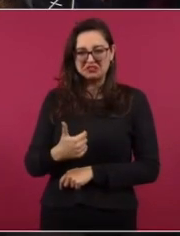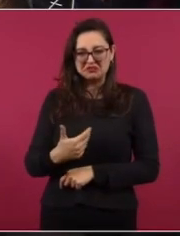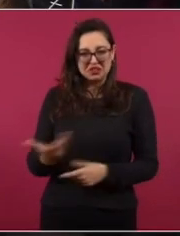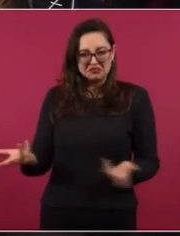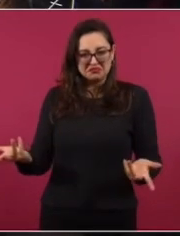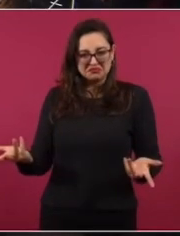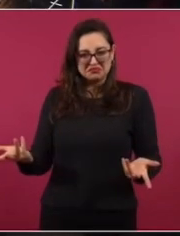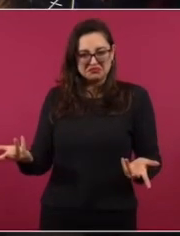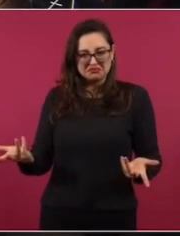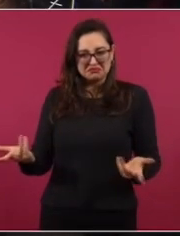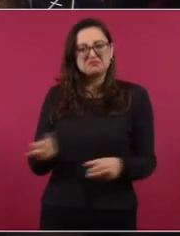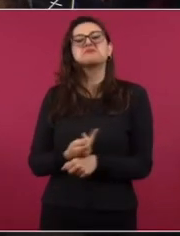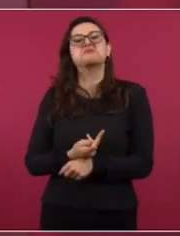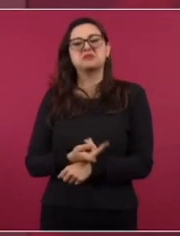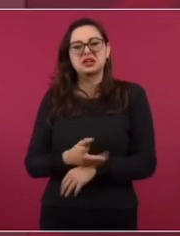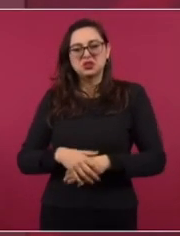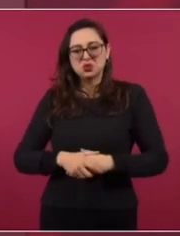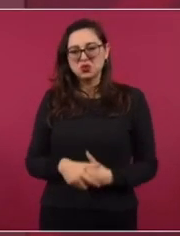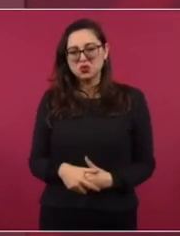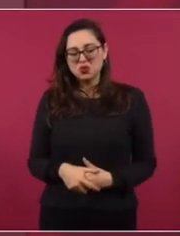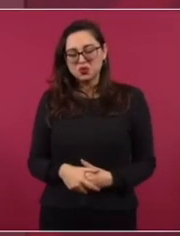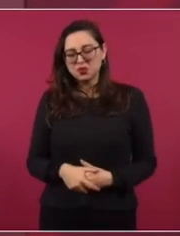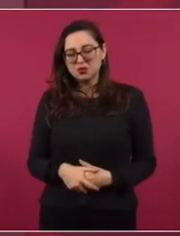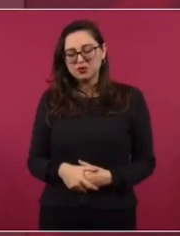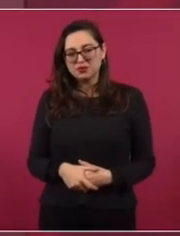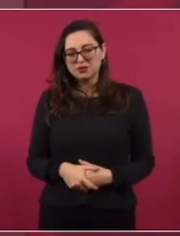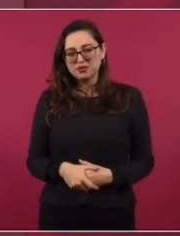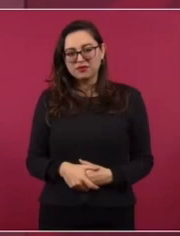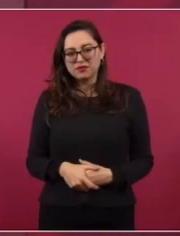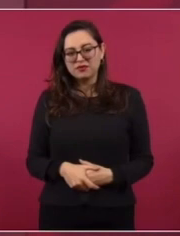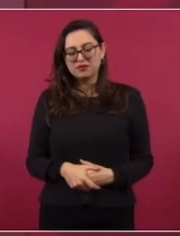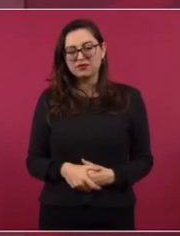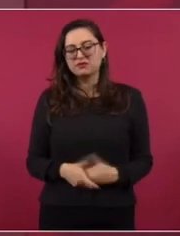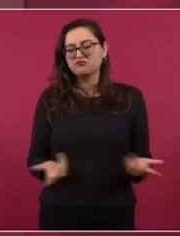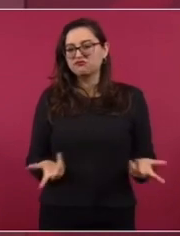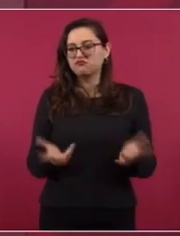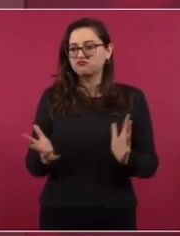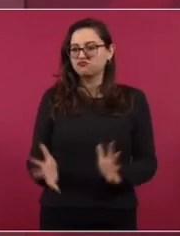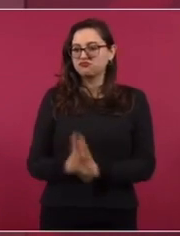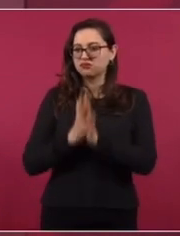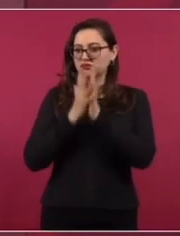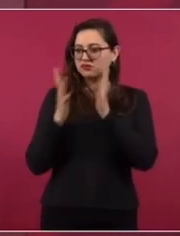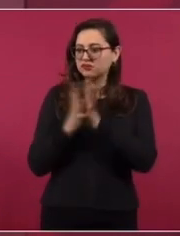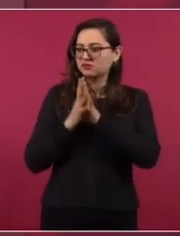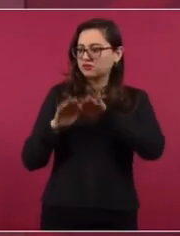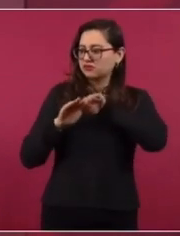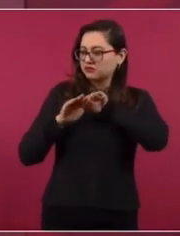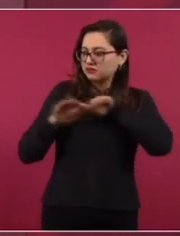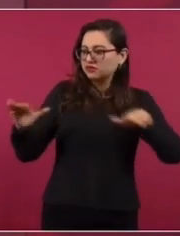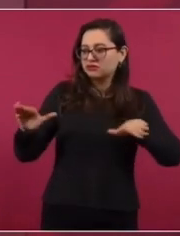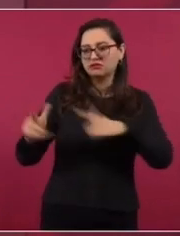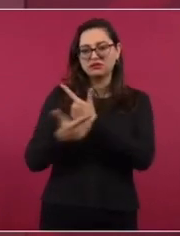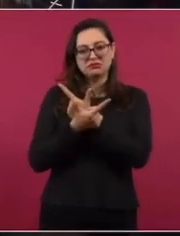¿Dónde queda la democracia, la libertad,